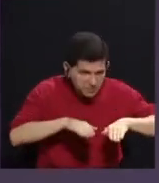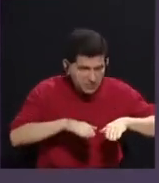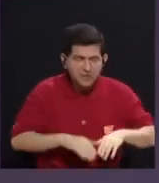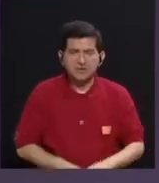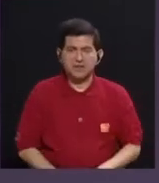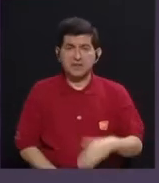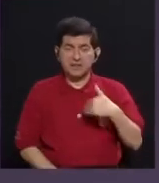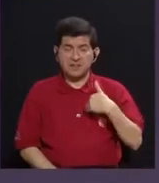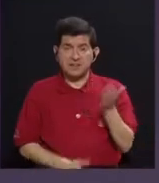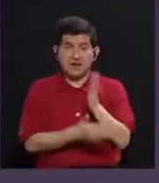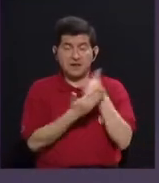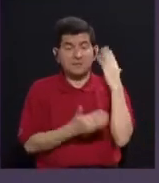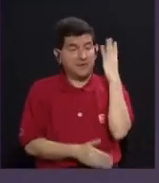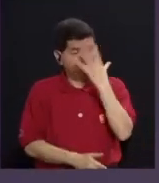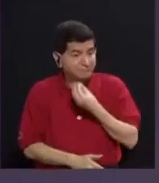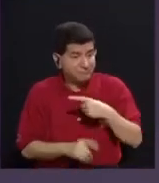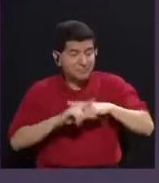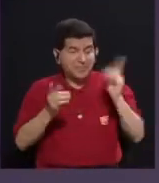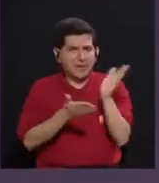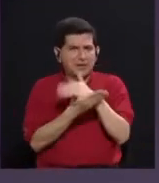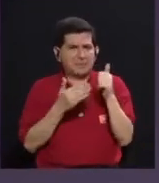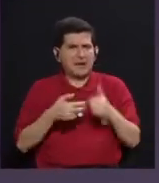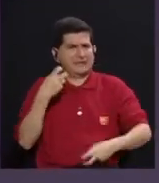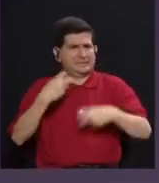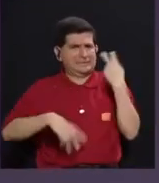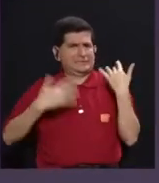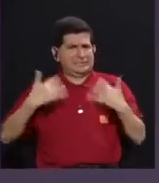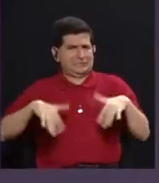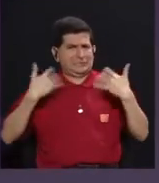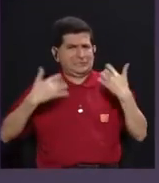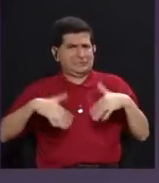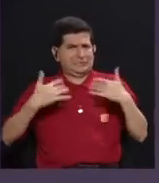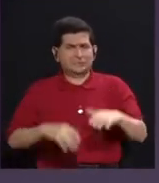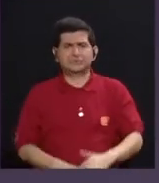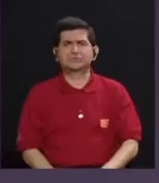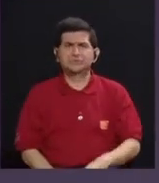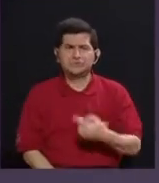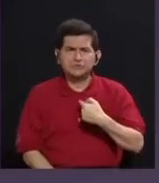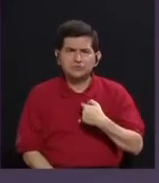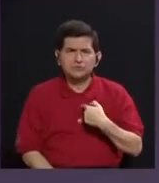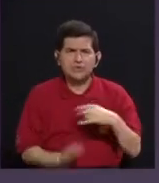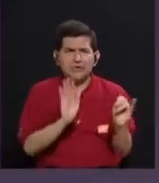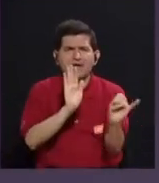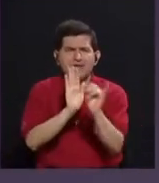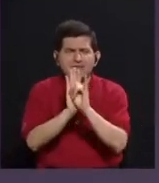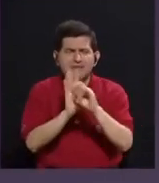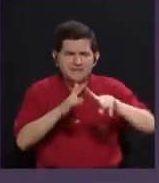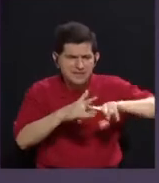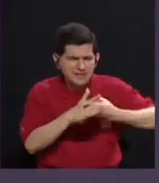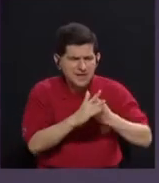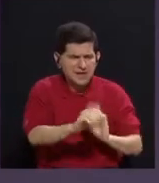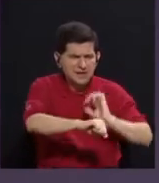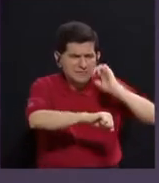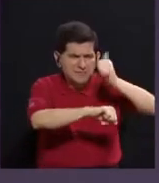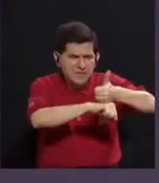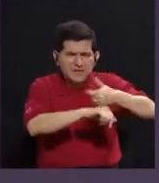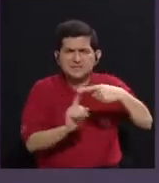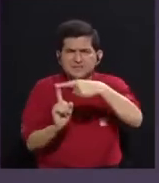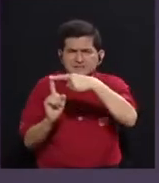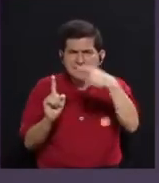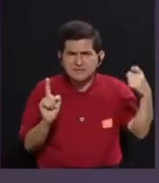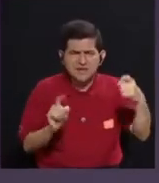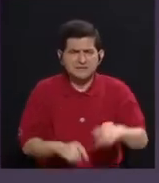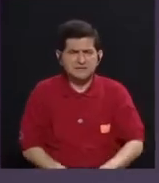si bien tiene su parte muy linda, tiene su parte muy problemática, entonces yo mi identidad la empecé a definir a partir de